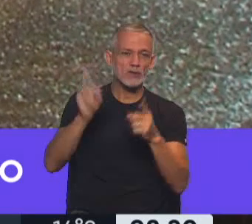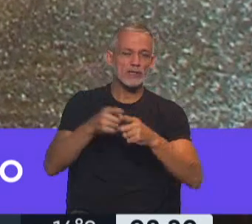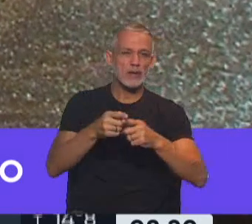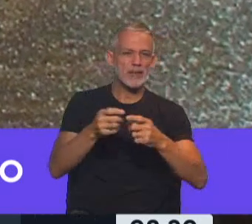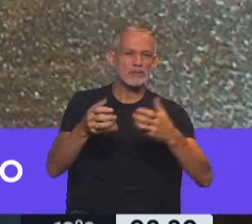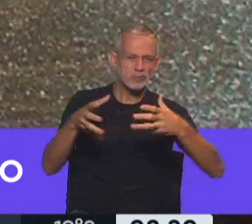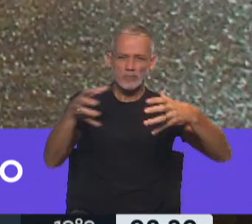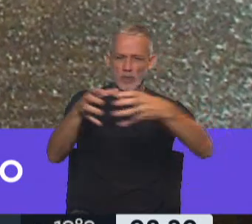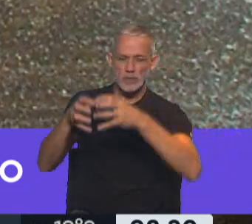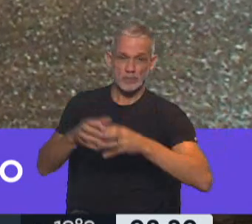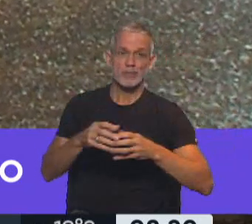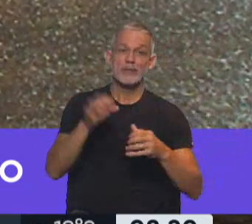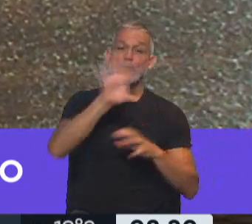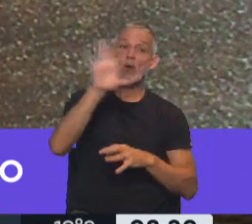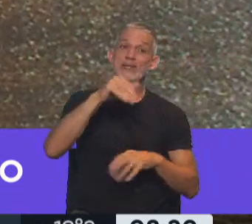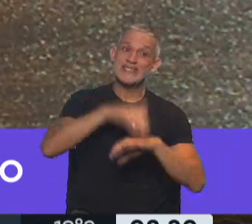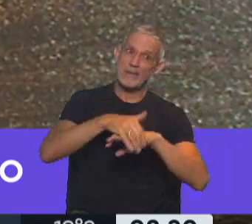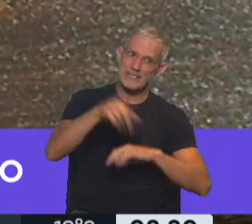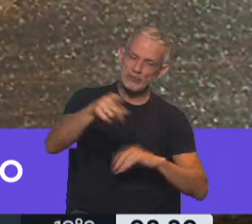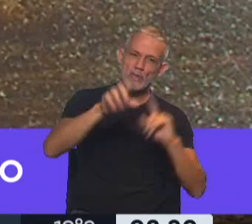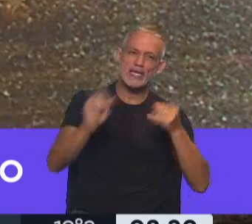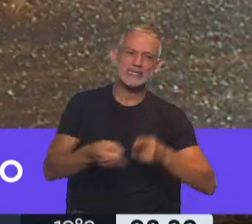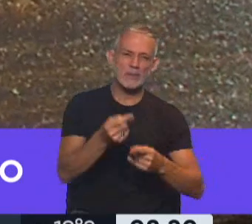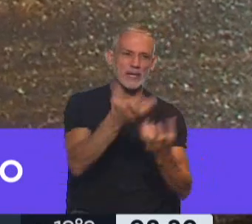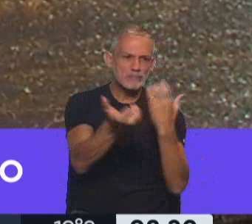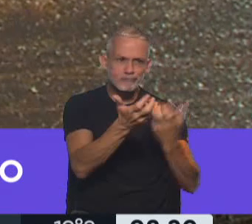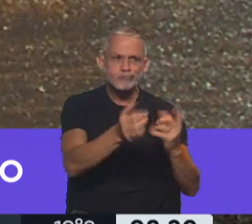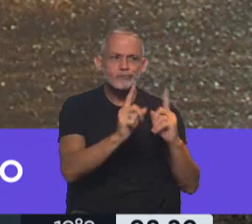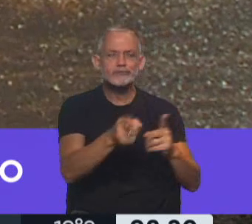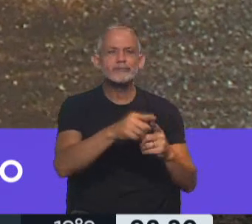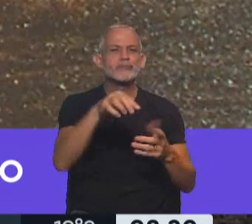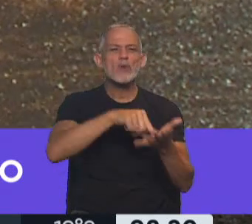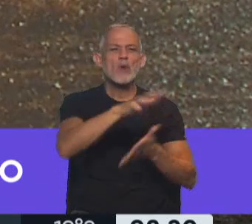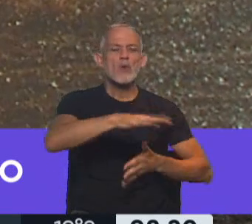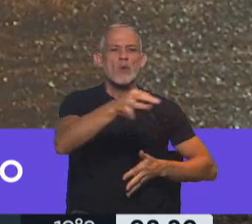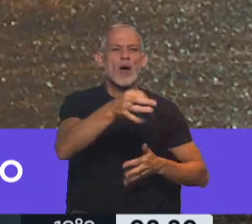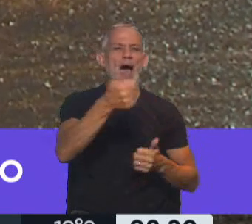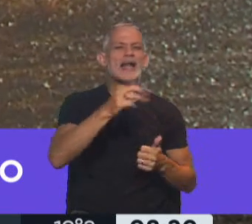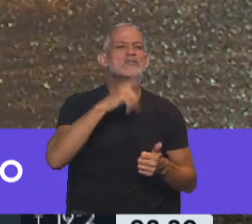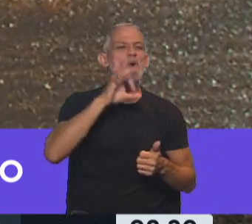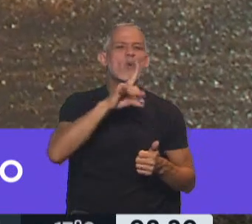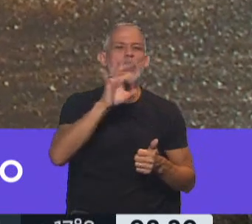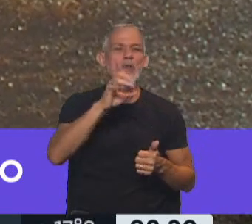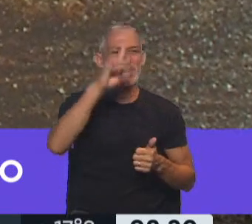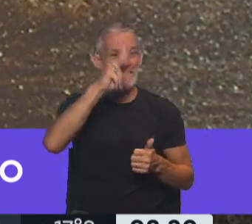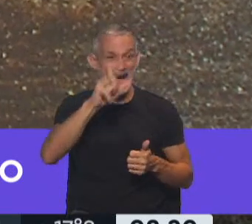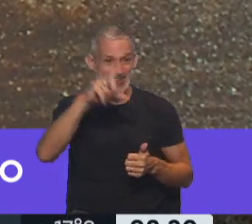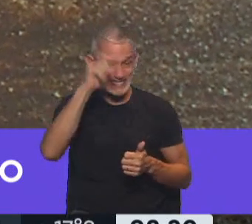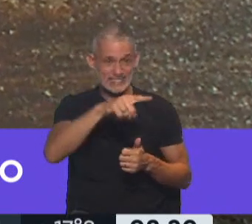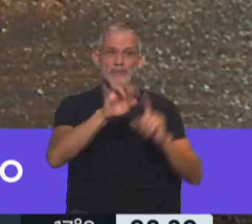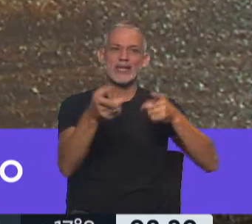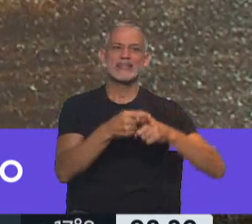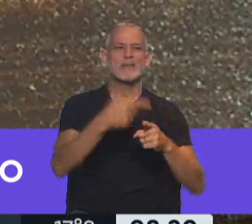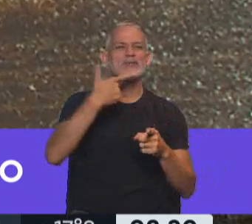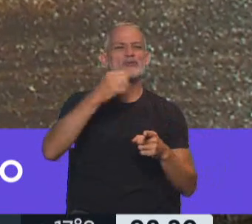móviles. Nos vamos a la provincia de Misiones, donde también hay focos activos aún en las localidades de Aristóbulo del Valle, también en la zona del